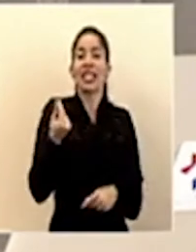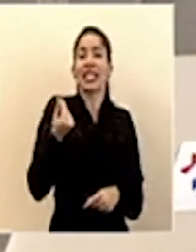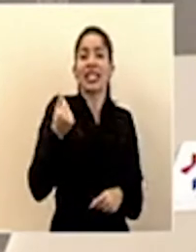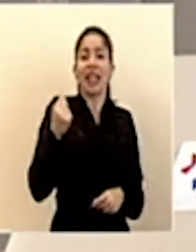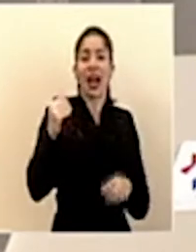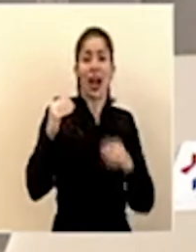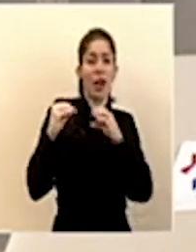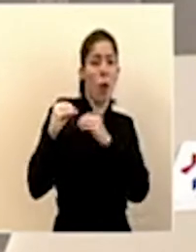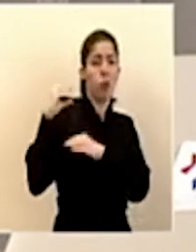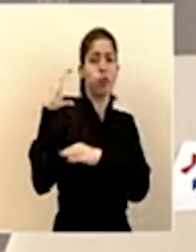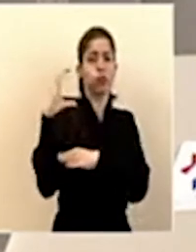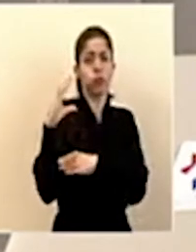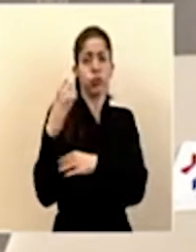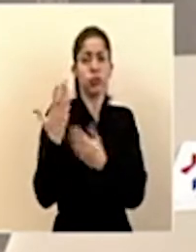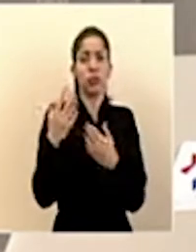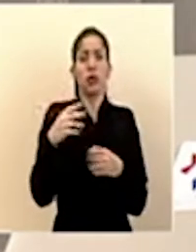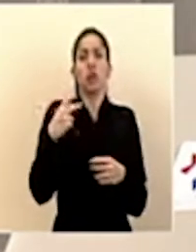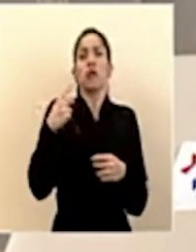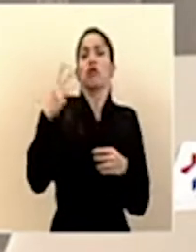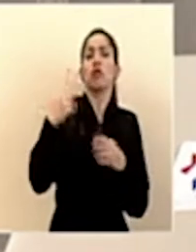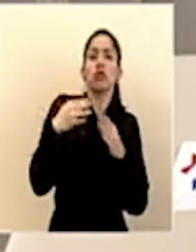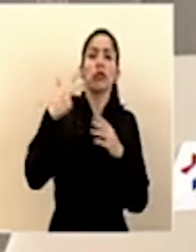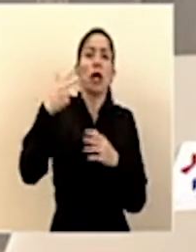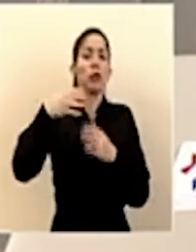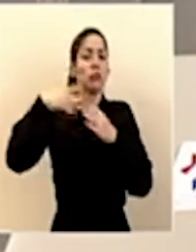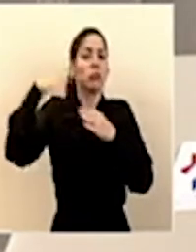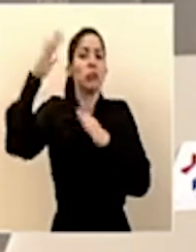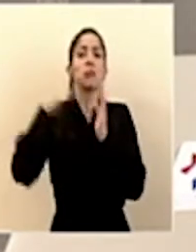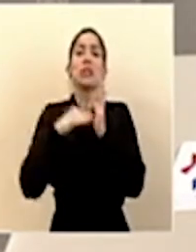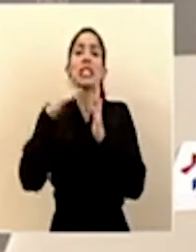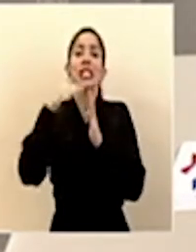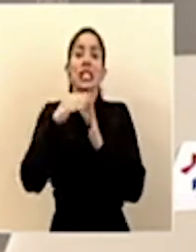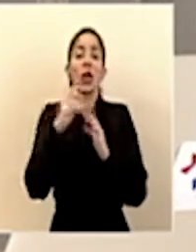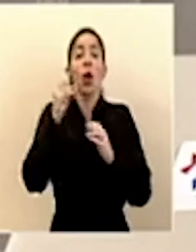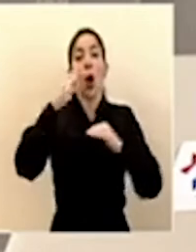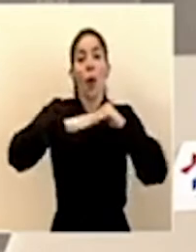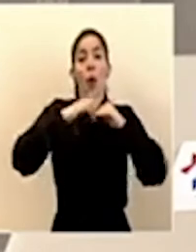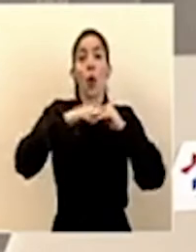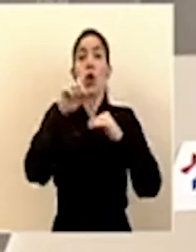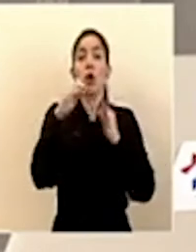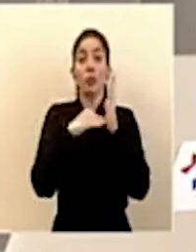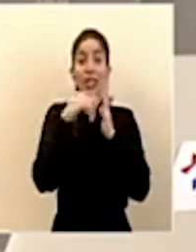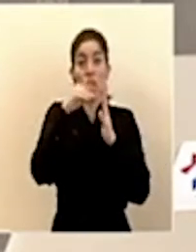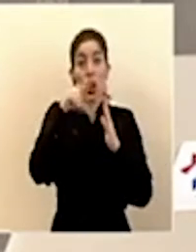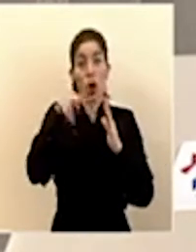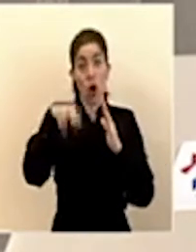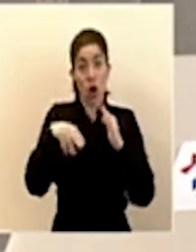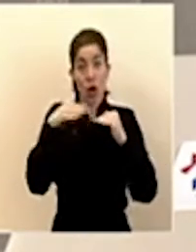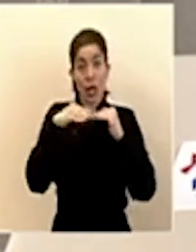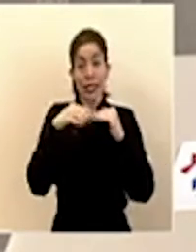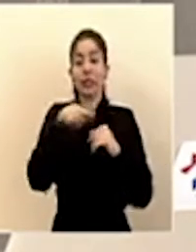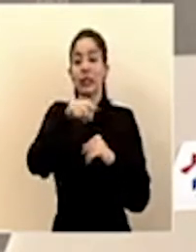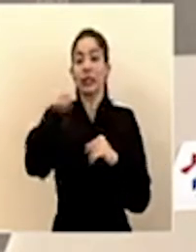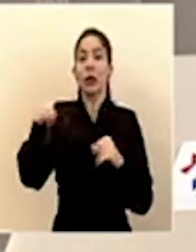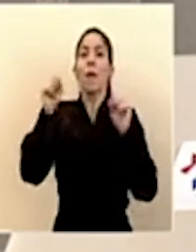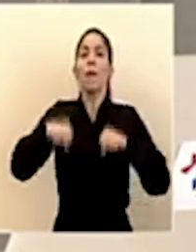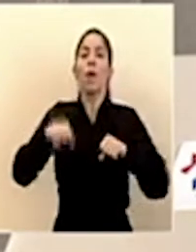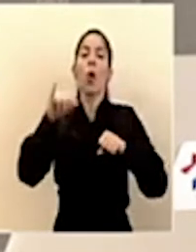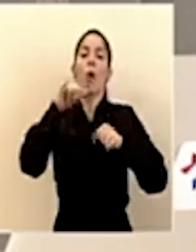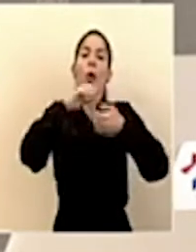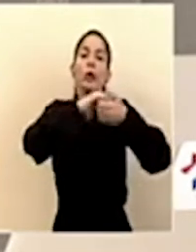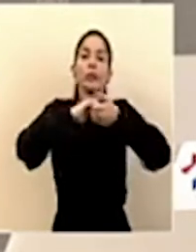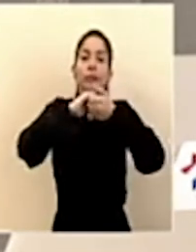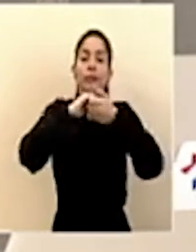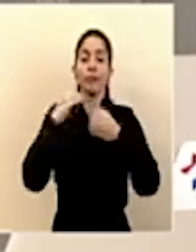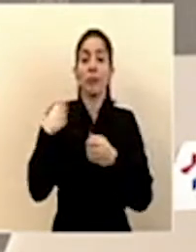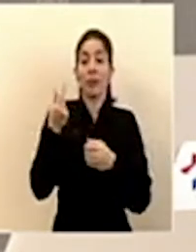altos, ya sea de varios millones y hasta de un millón de colones, den una contribución solidaria, un